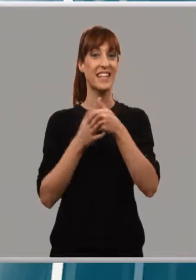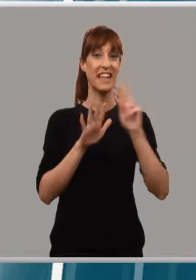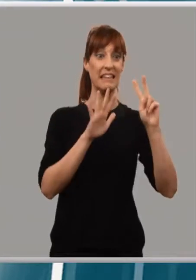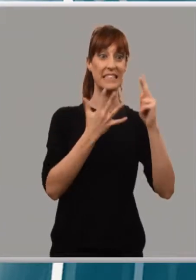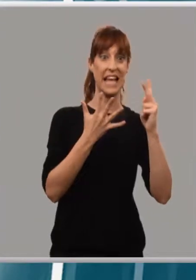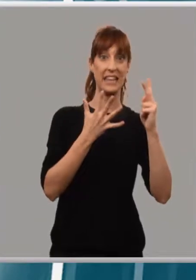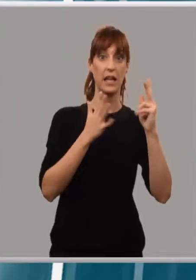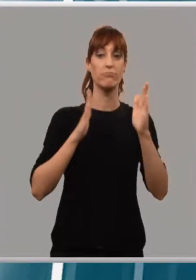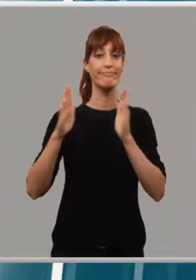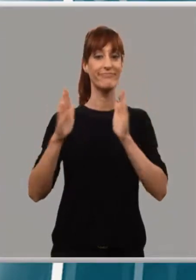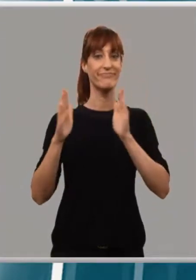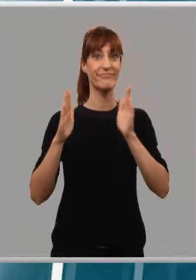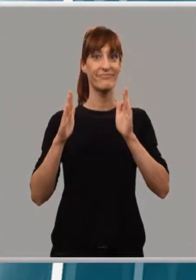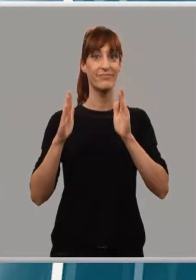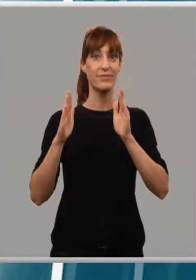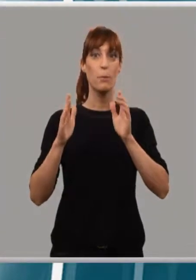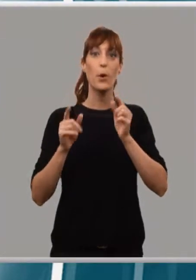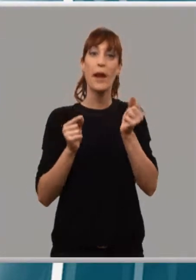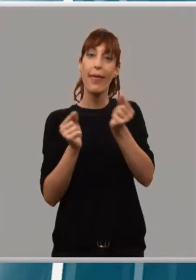momento para la tertulia y el debate.